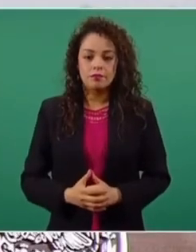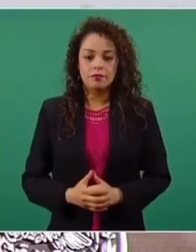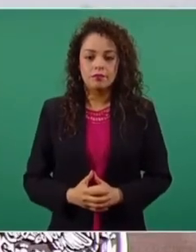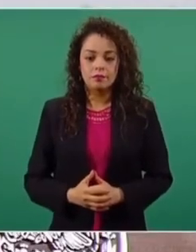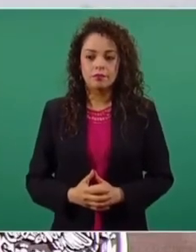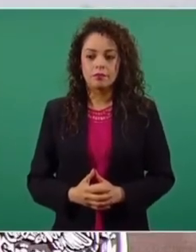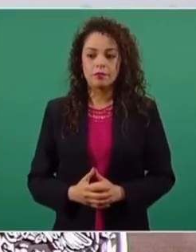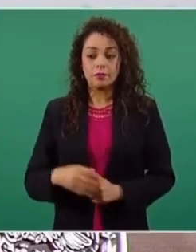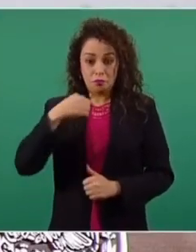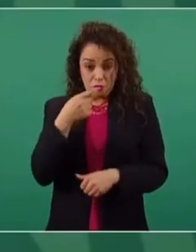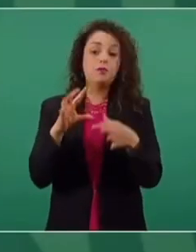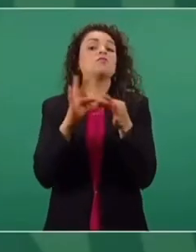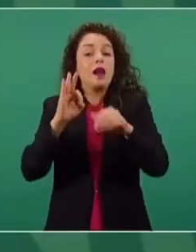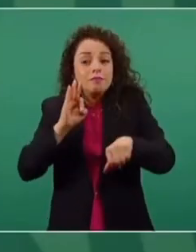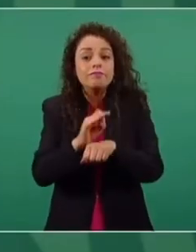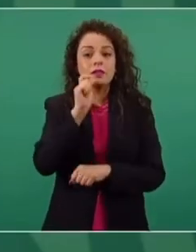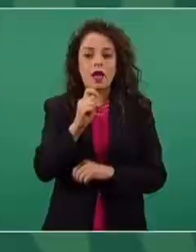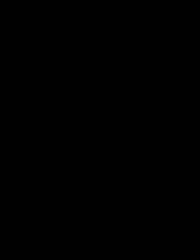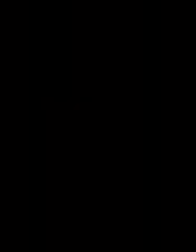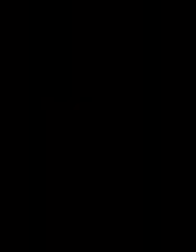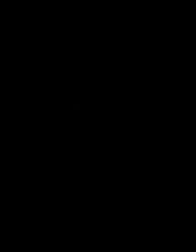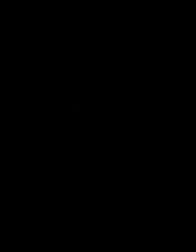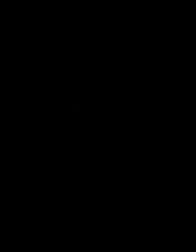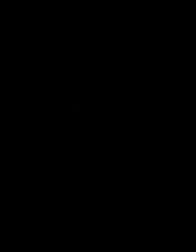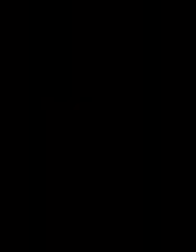Yo lo que defiendo es la democracia.